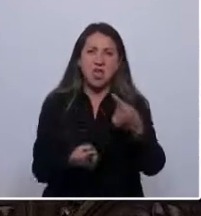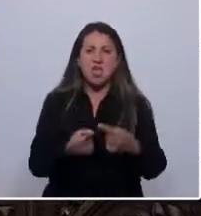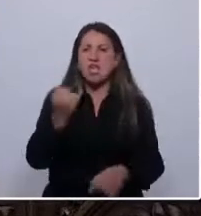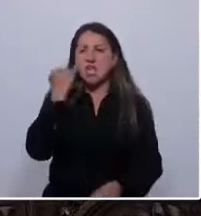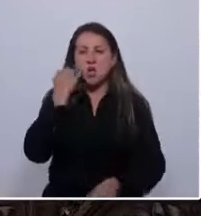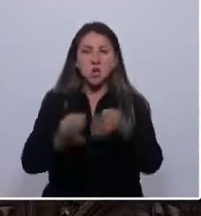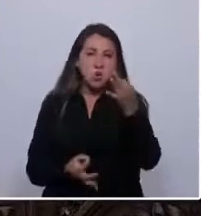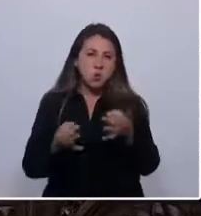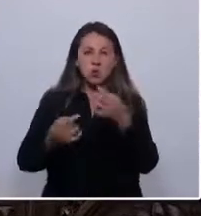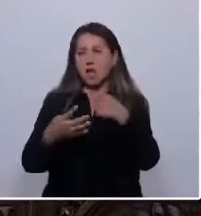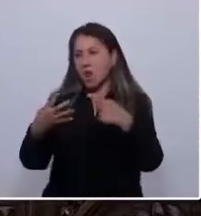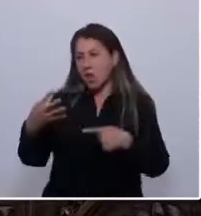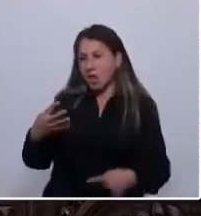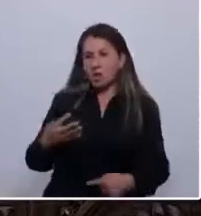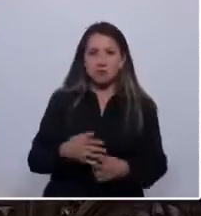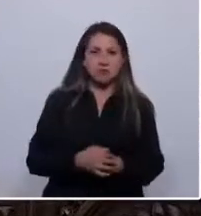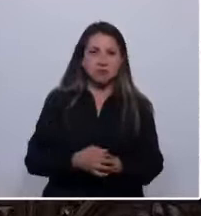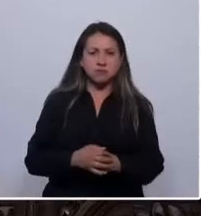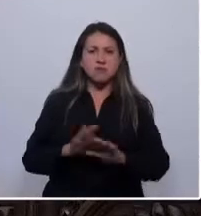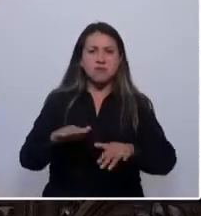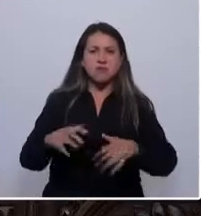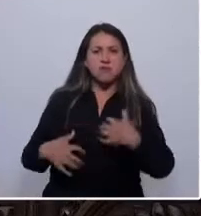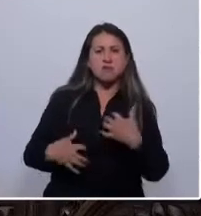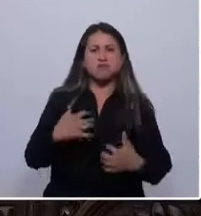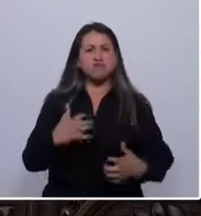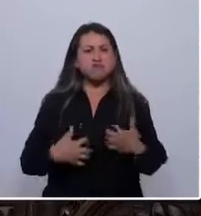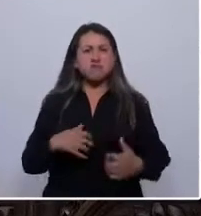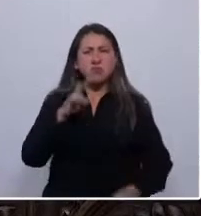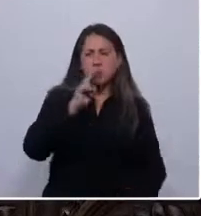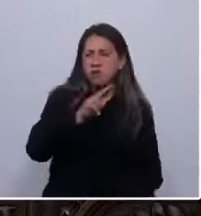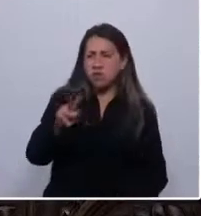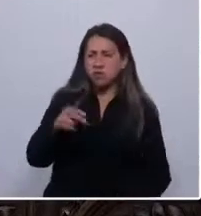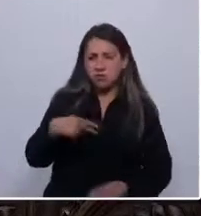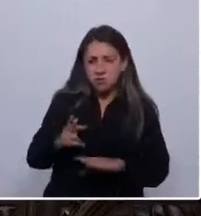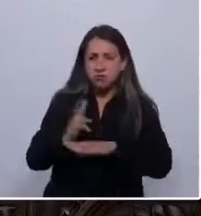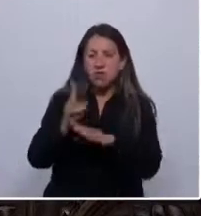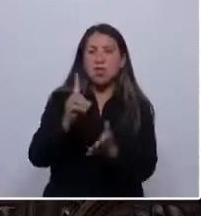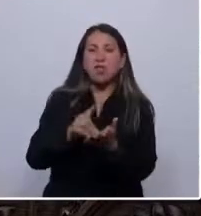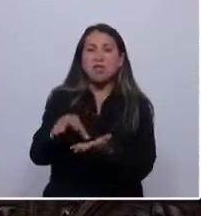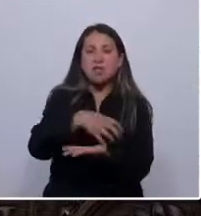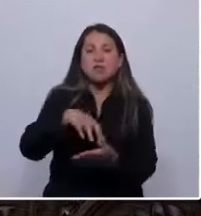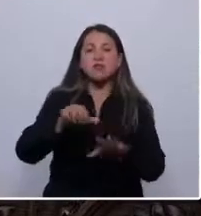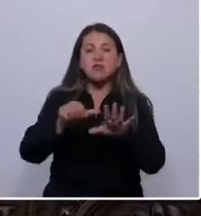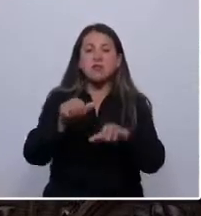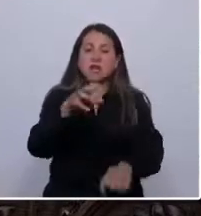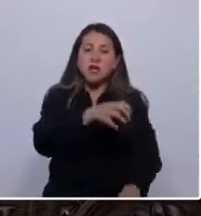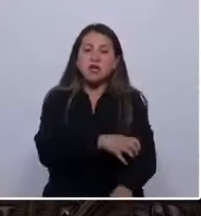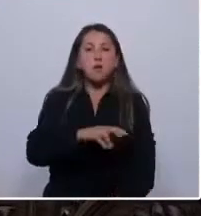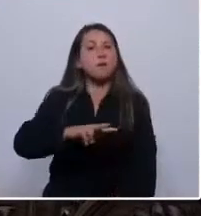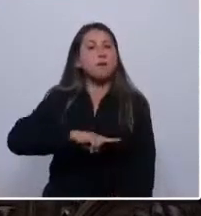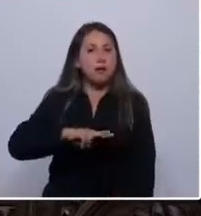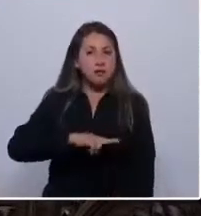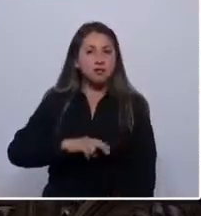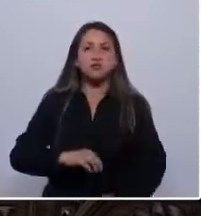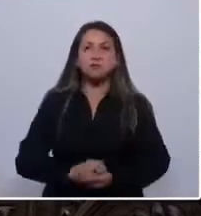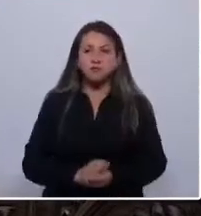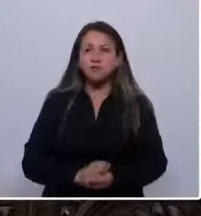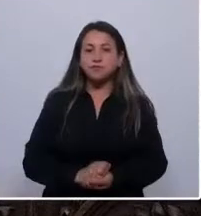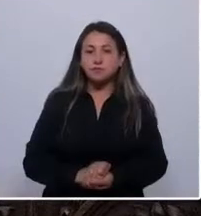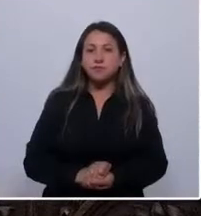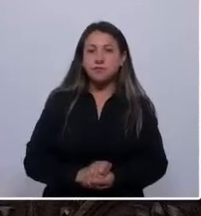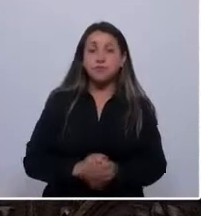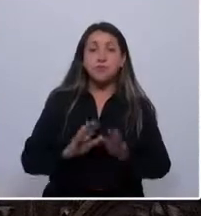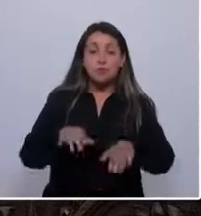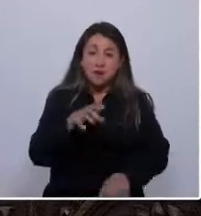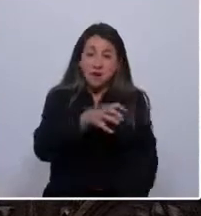Y ese mismo malestar lo he visto como representante del Distrito 6 de la región de Valparaíso. Misma